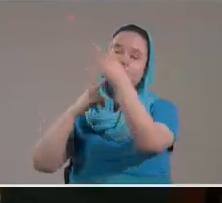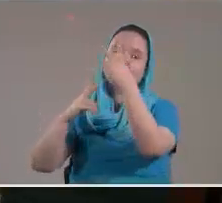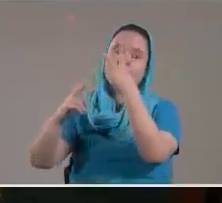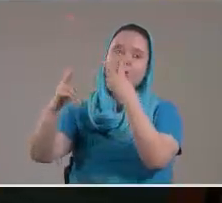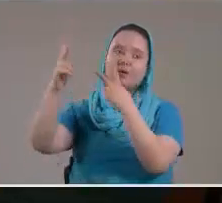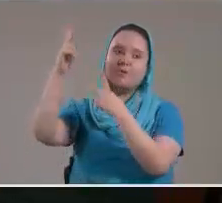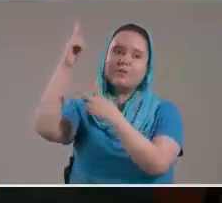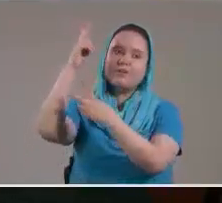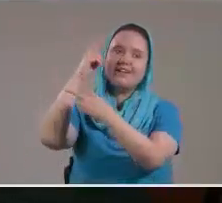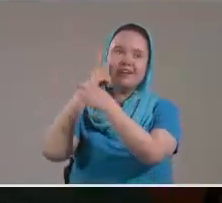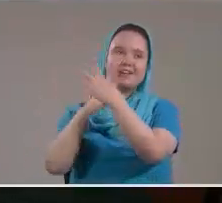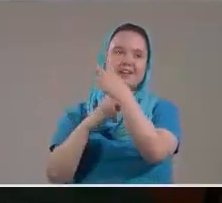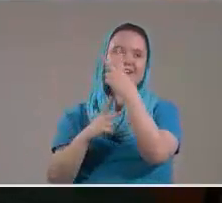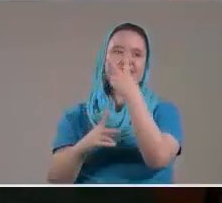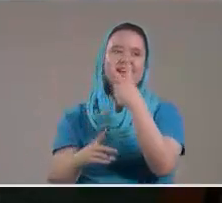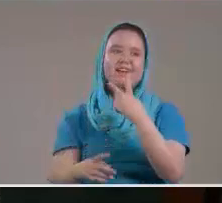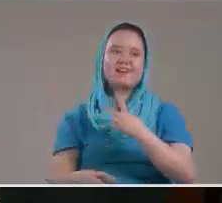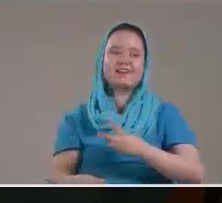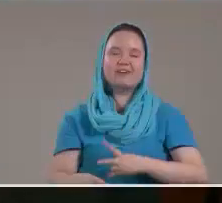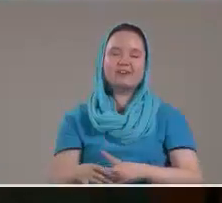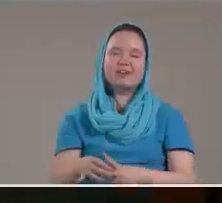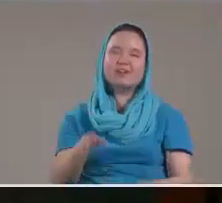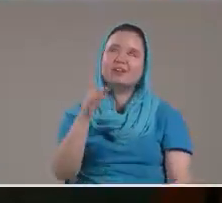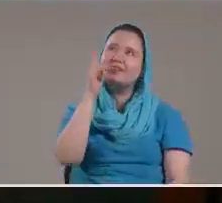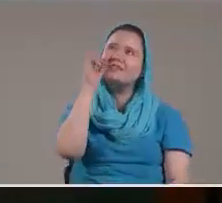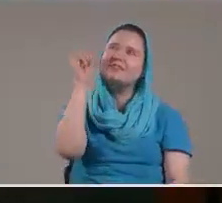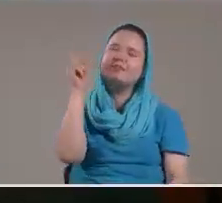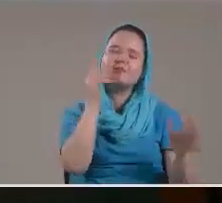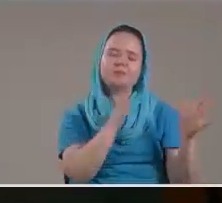Prepáranos Para ese encuentro